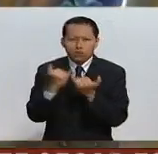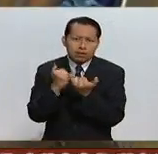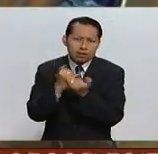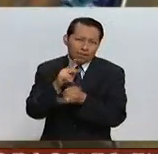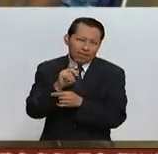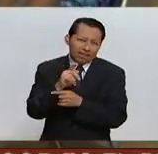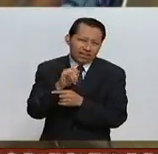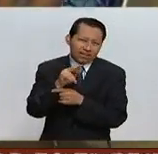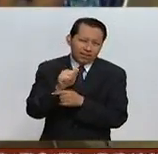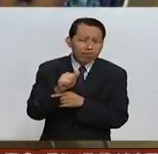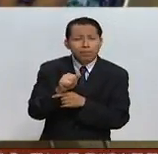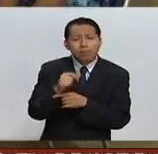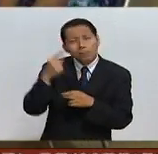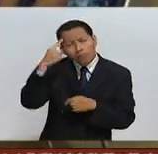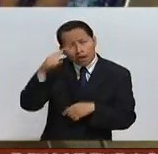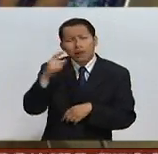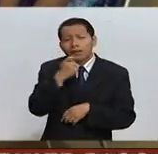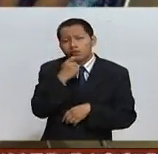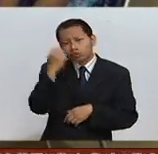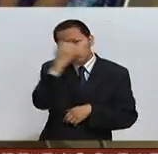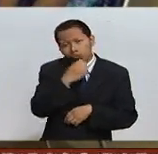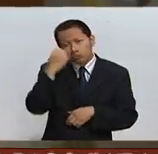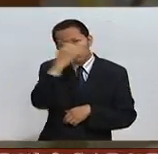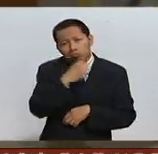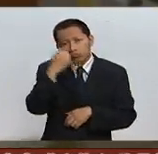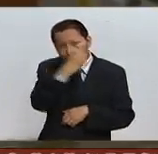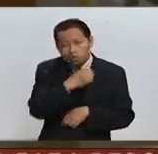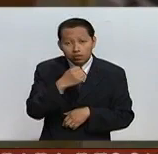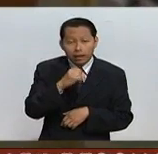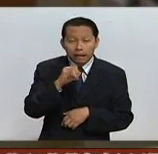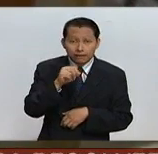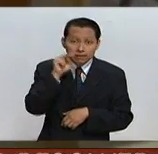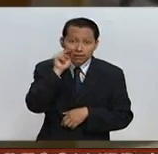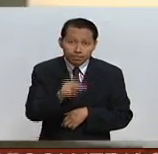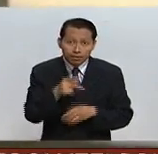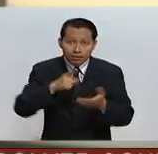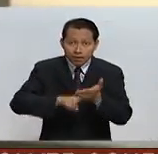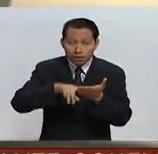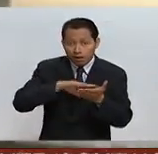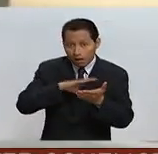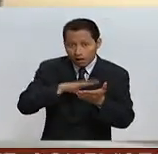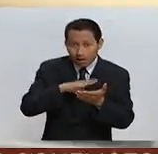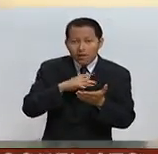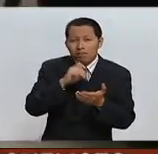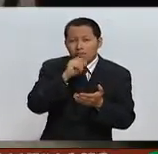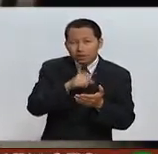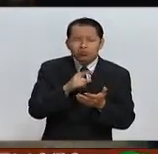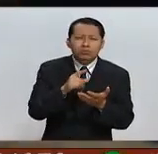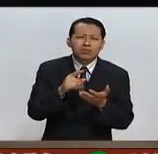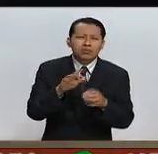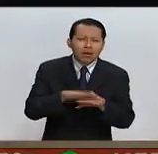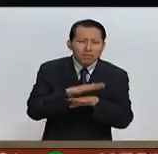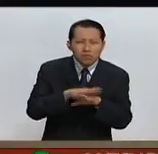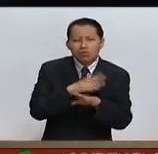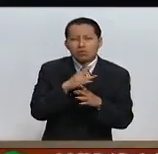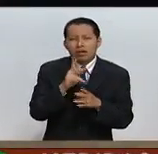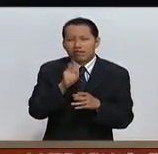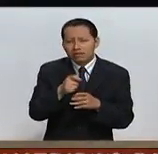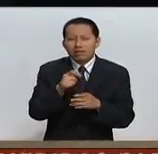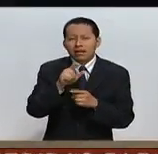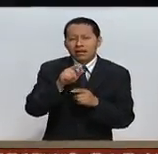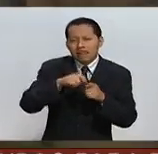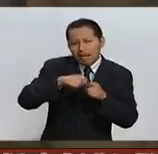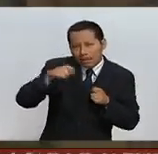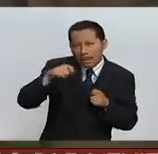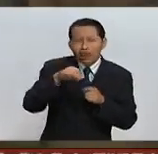para que sea revisado el niño. Si nosotros encontramos alteraciones en cuanto a la funcionalidad es decir que los ligamentos